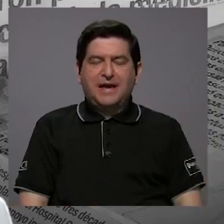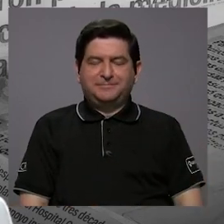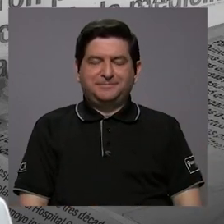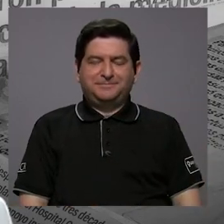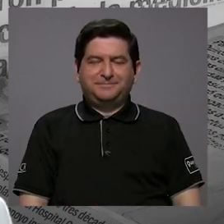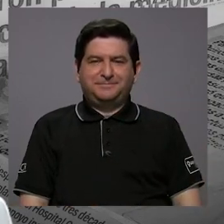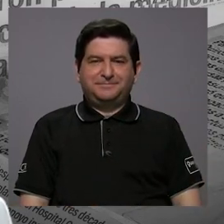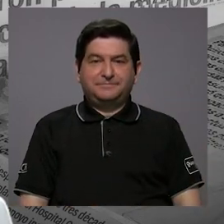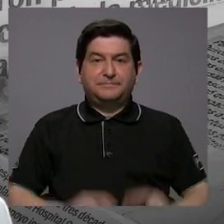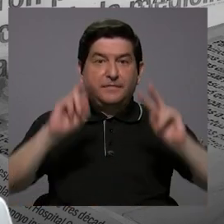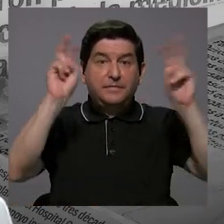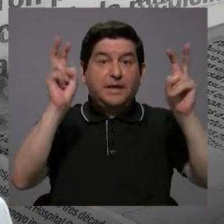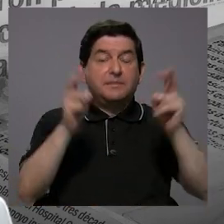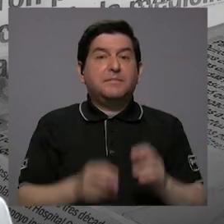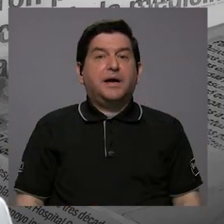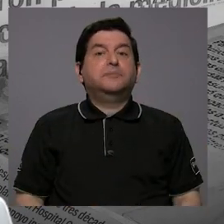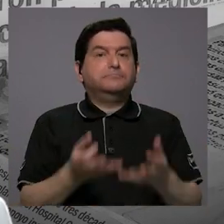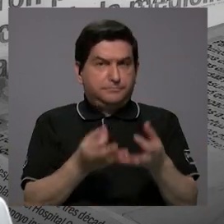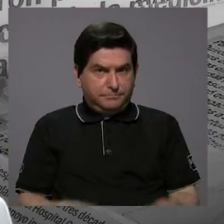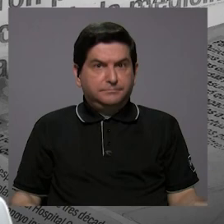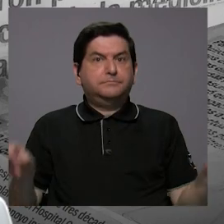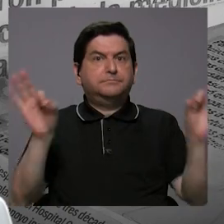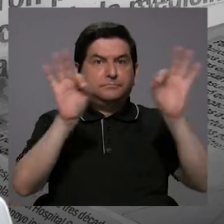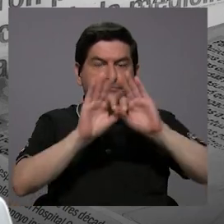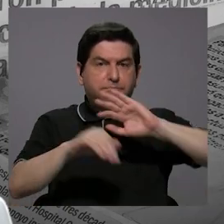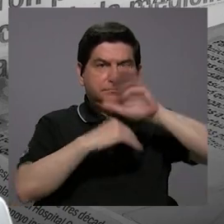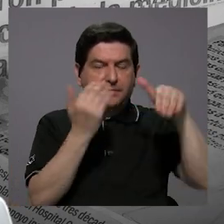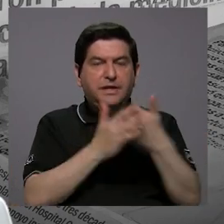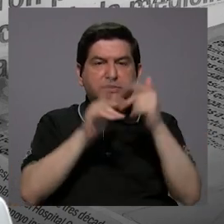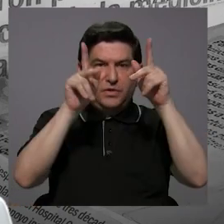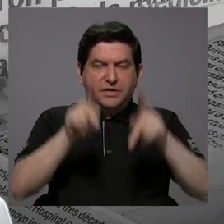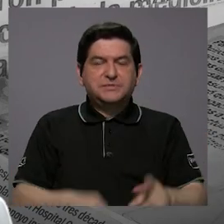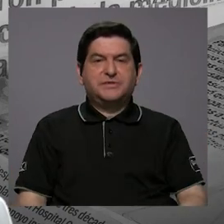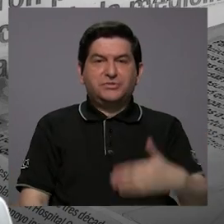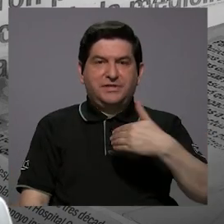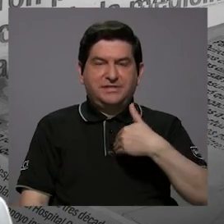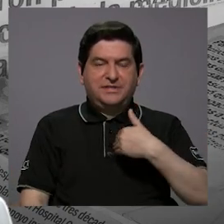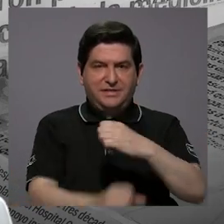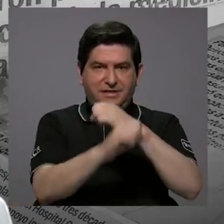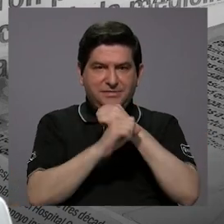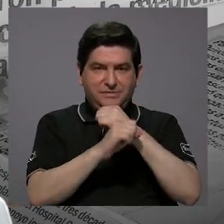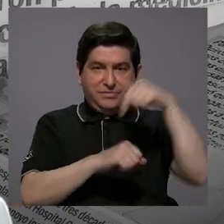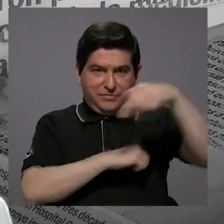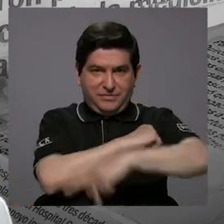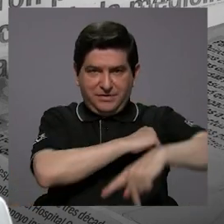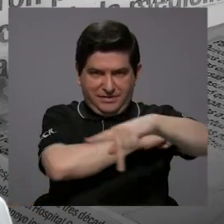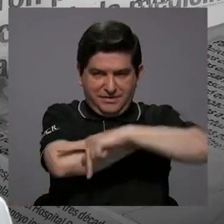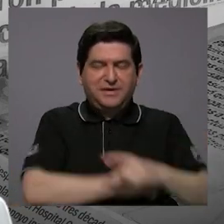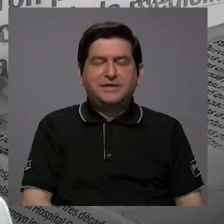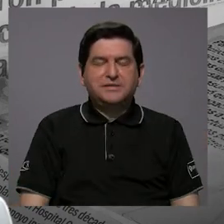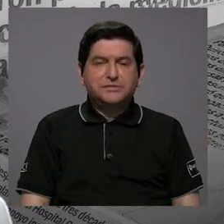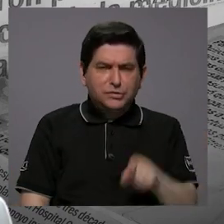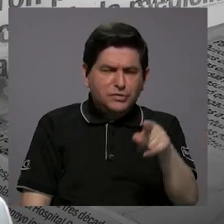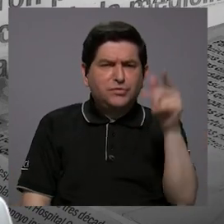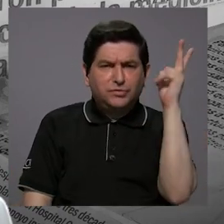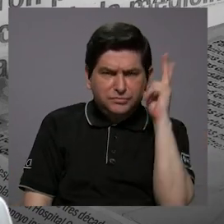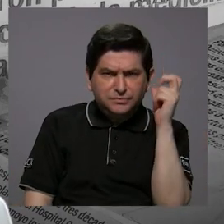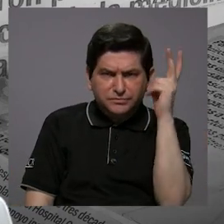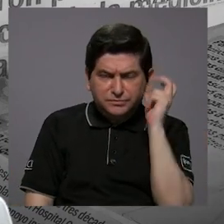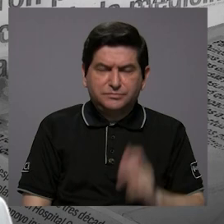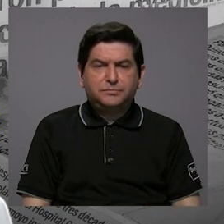Y bueno, un tema esencial para todos los asegurados del país. Como ustedes han venido escuchando,